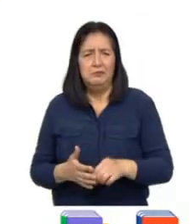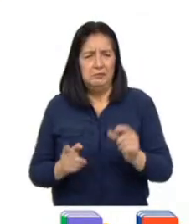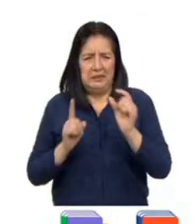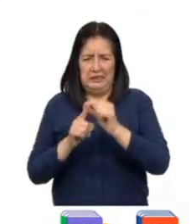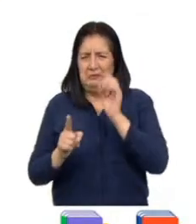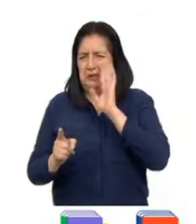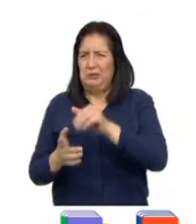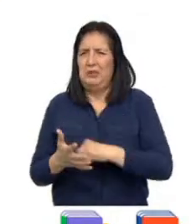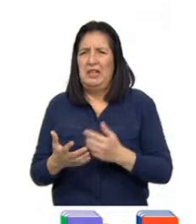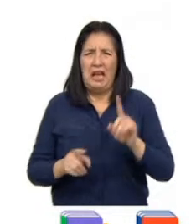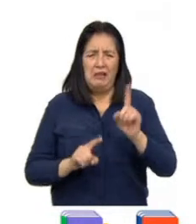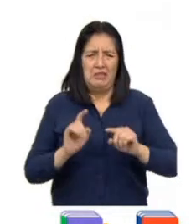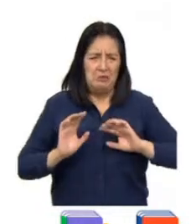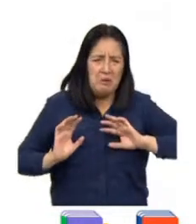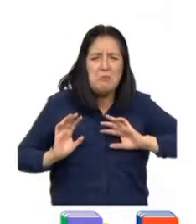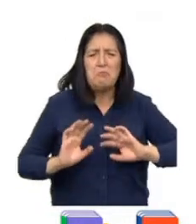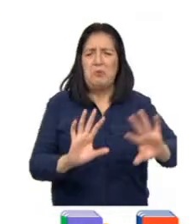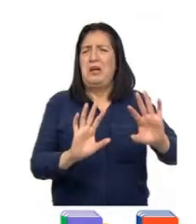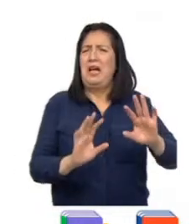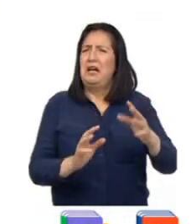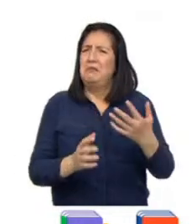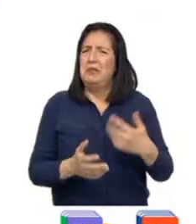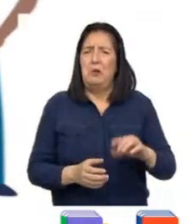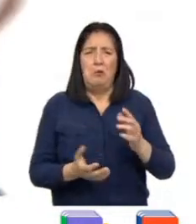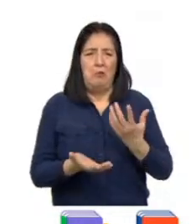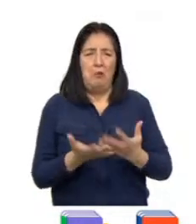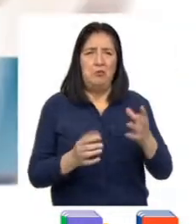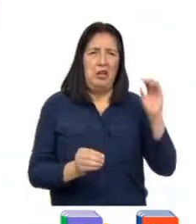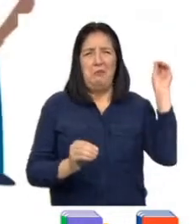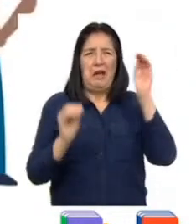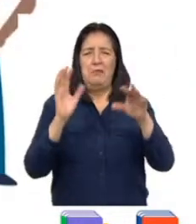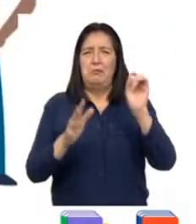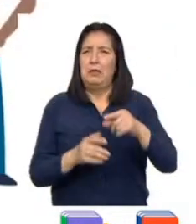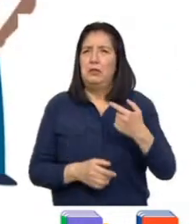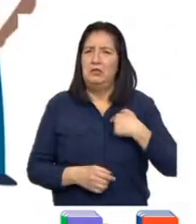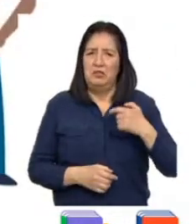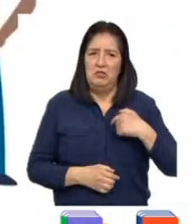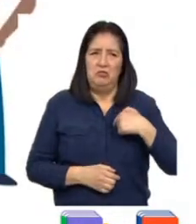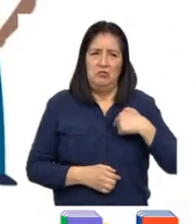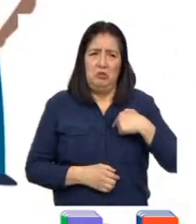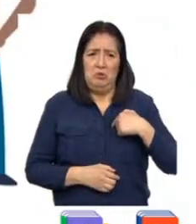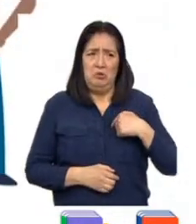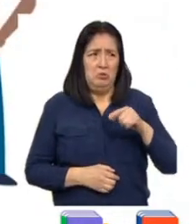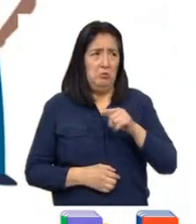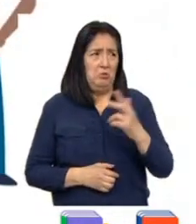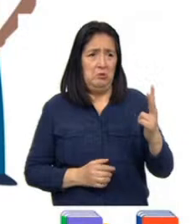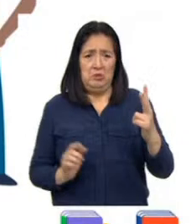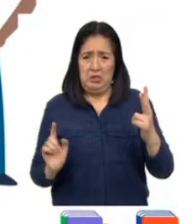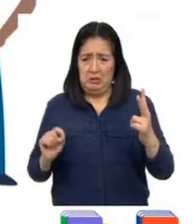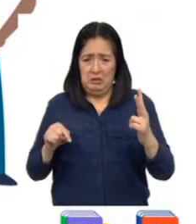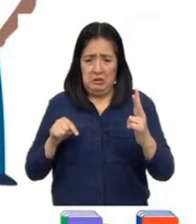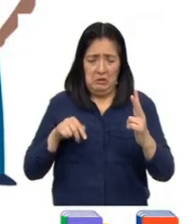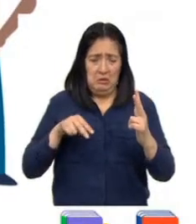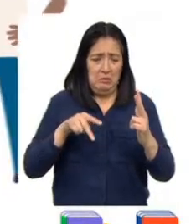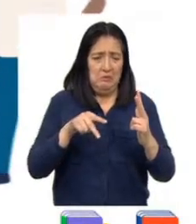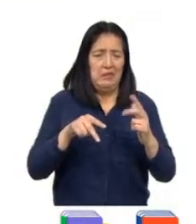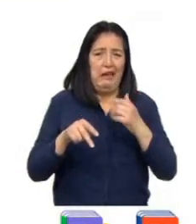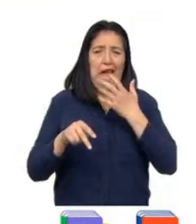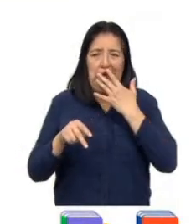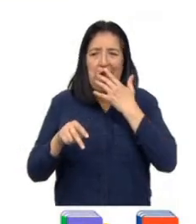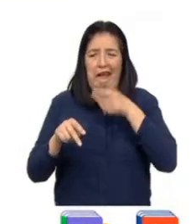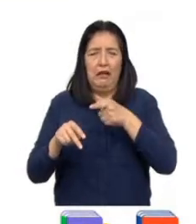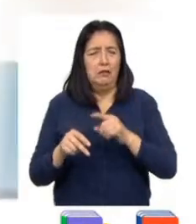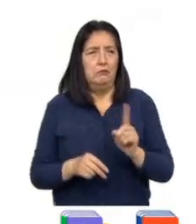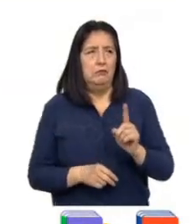veces hasta me empujaban o tiraban cosas. Siempre que pasaba cerca de ellos, se reían. Yo no le